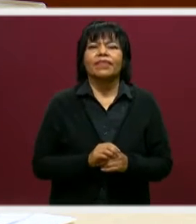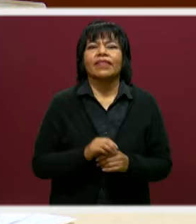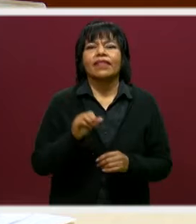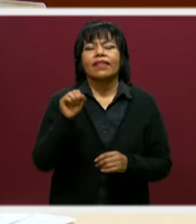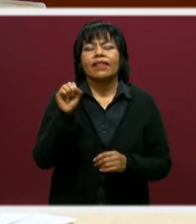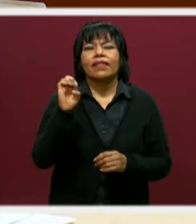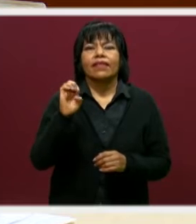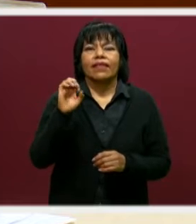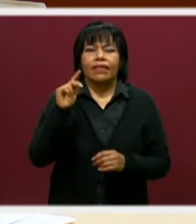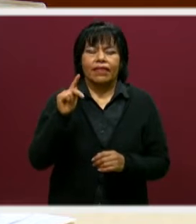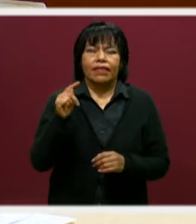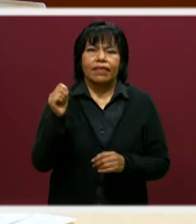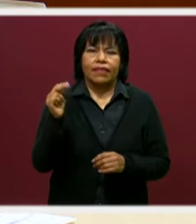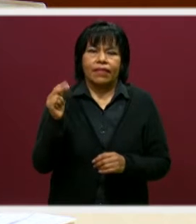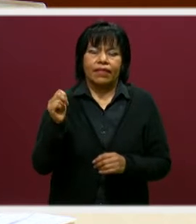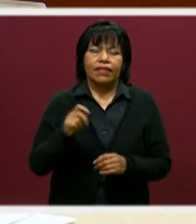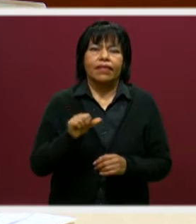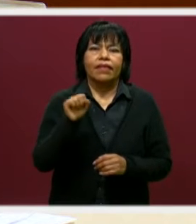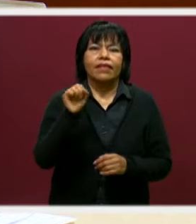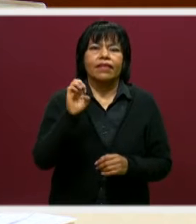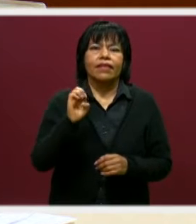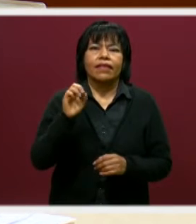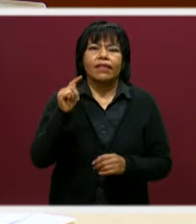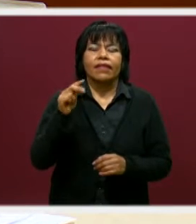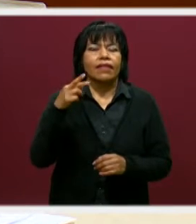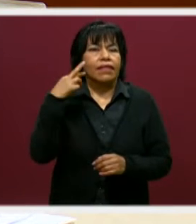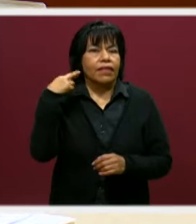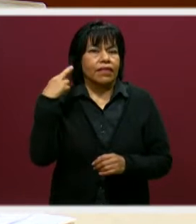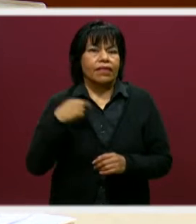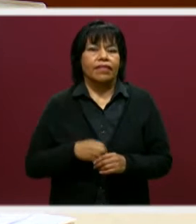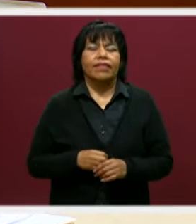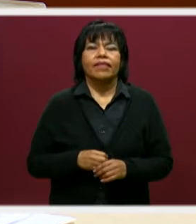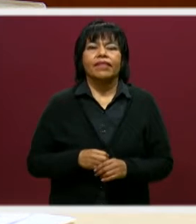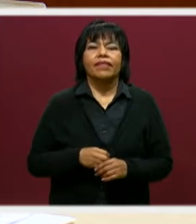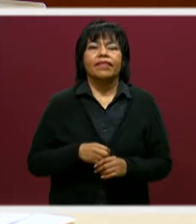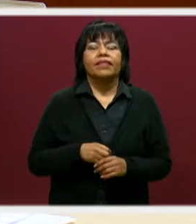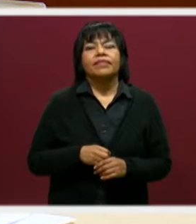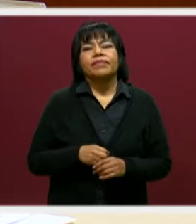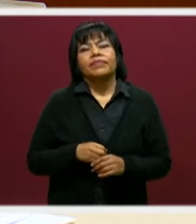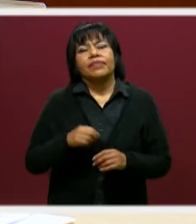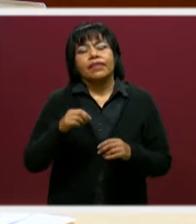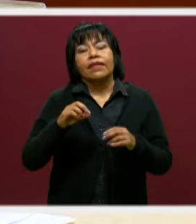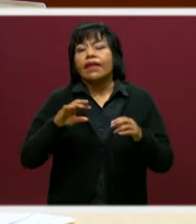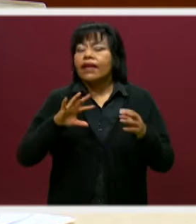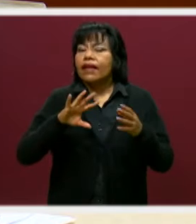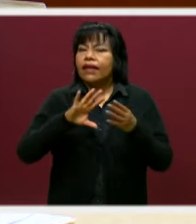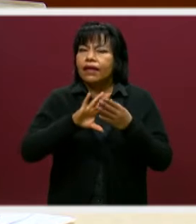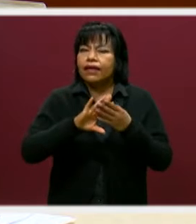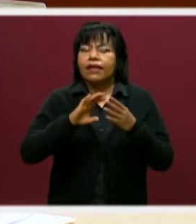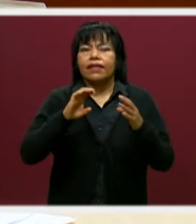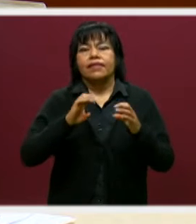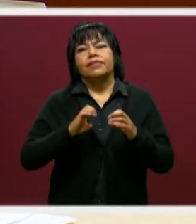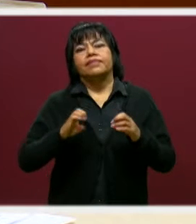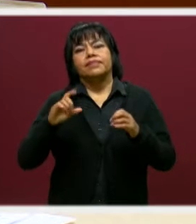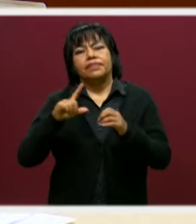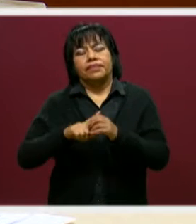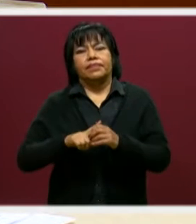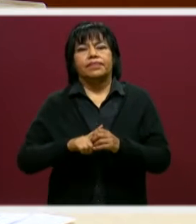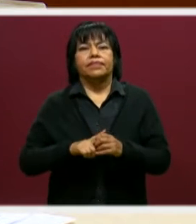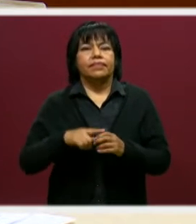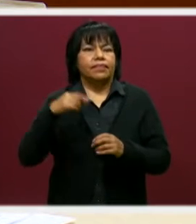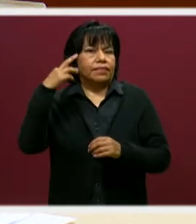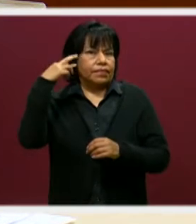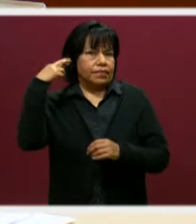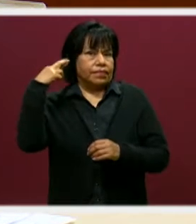señales de Z-Televisión, de Z-Radio y de la Red Estatal de Radiodifusoras a lo largo y ancho del Estado de Puebla. Un saludo a